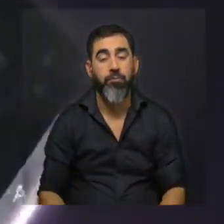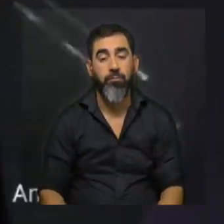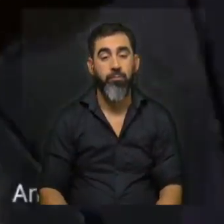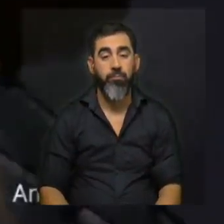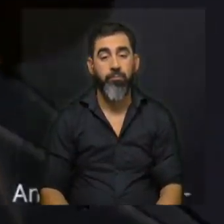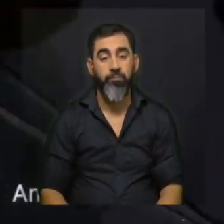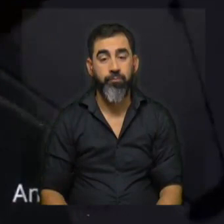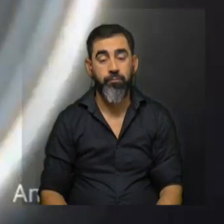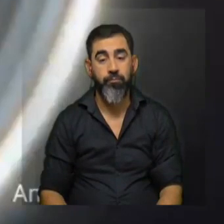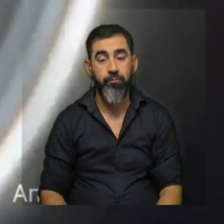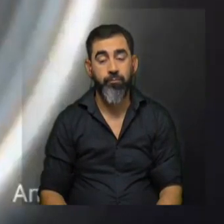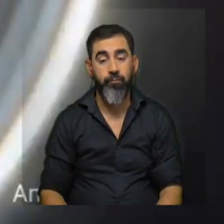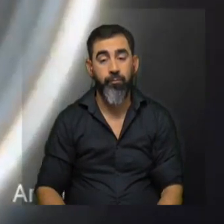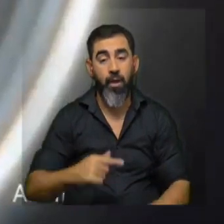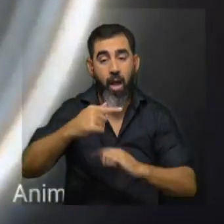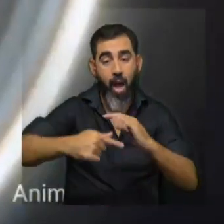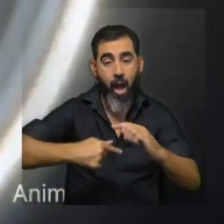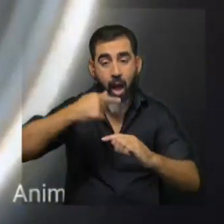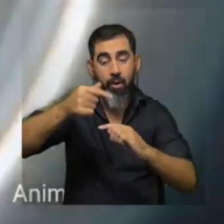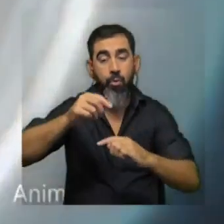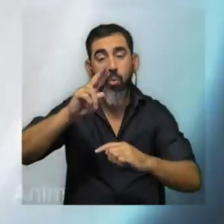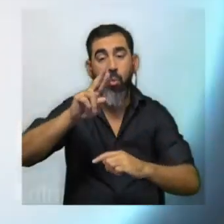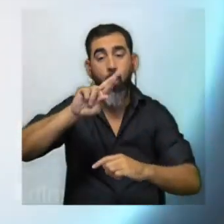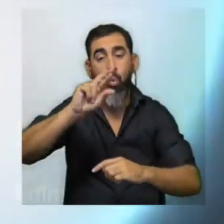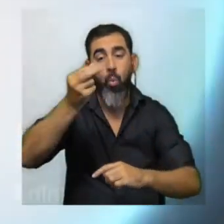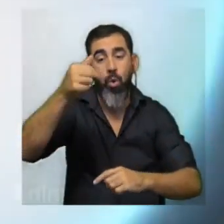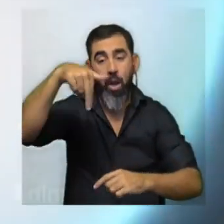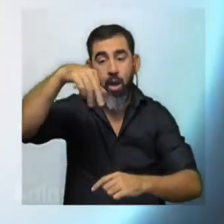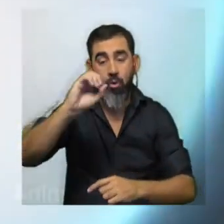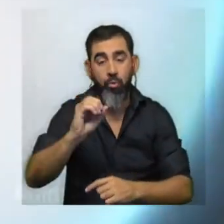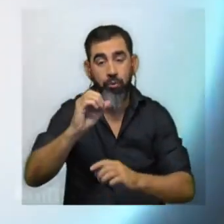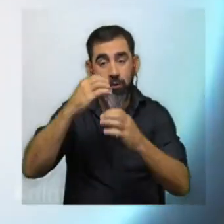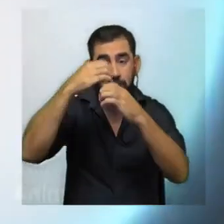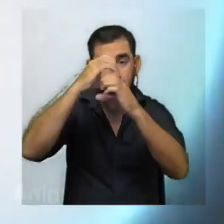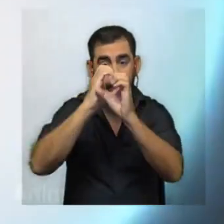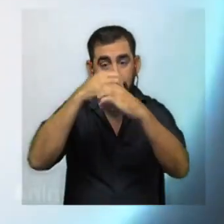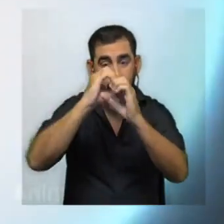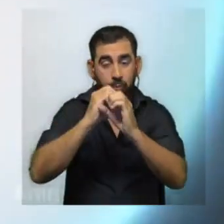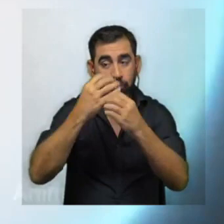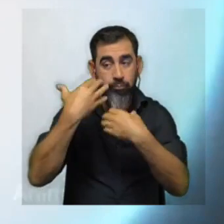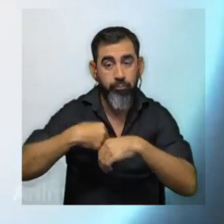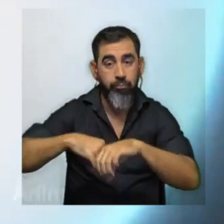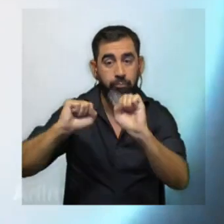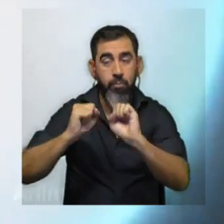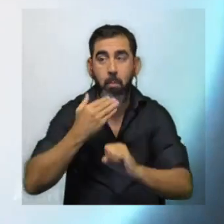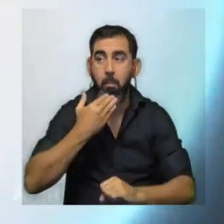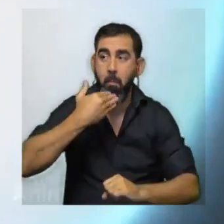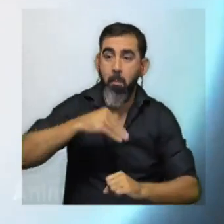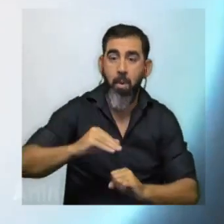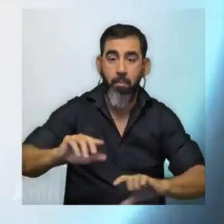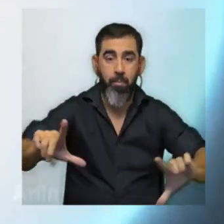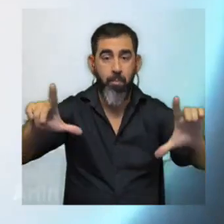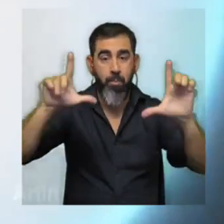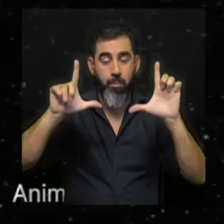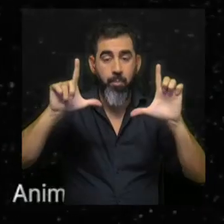Los anillos de Urano. El telescopio espacial James Webb de la NASA capturó una imagen impresionante del otro